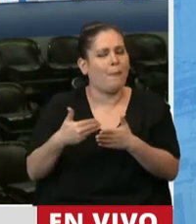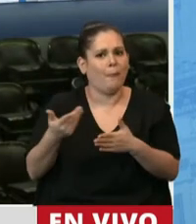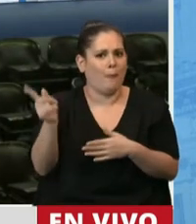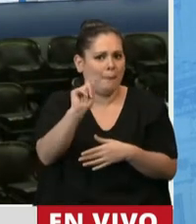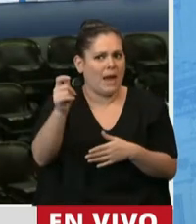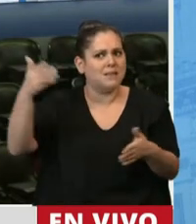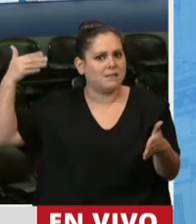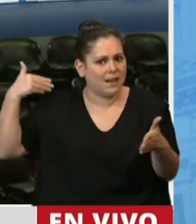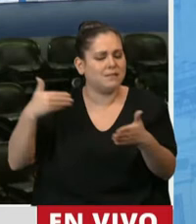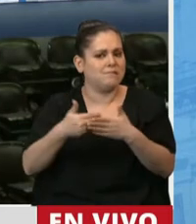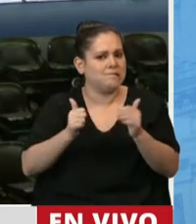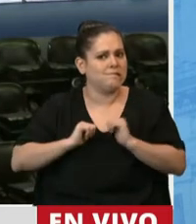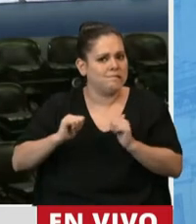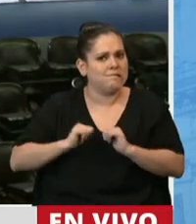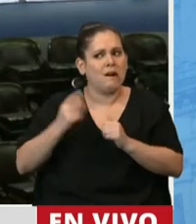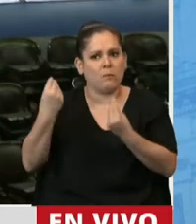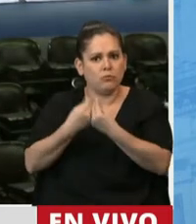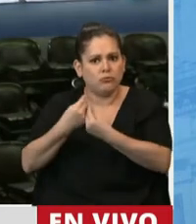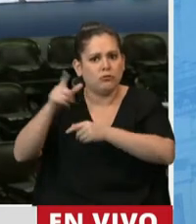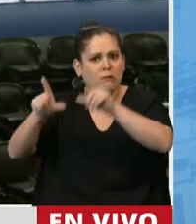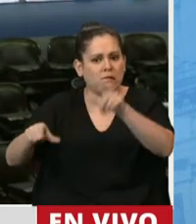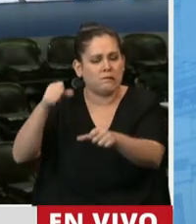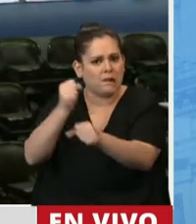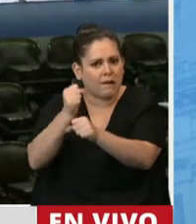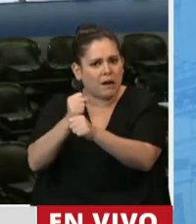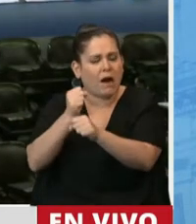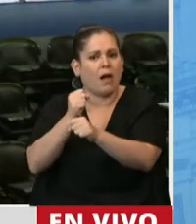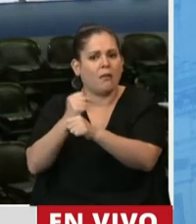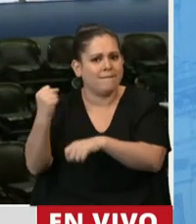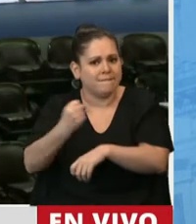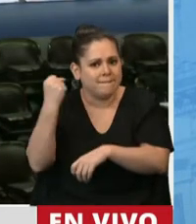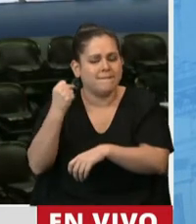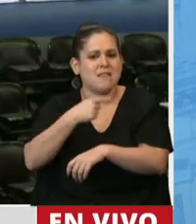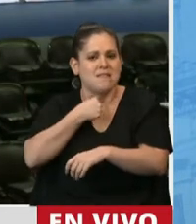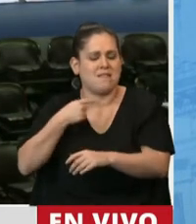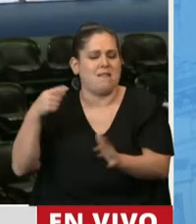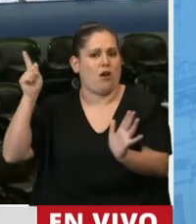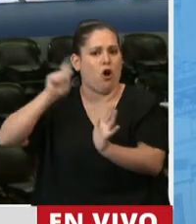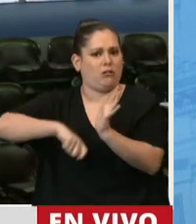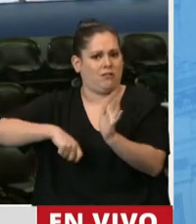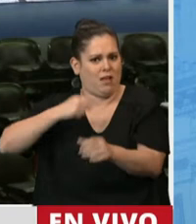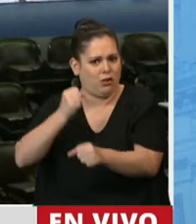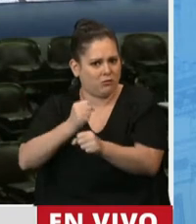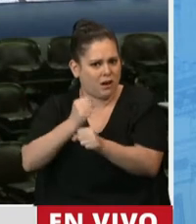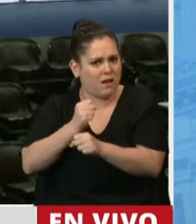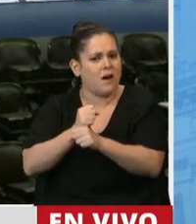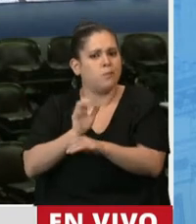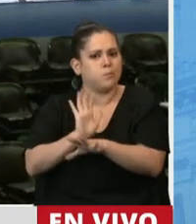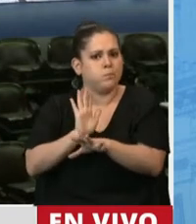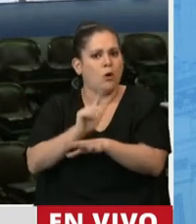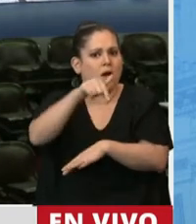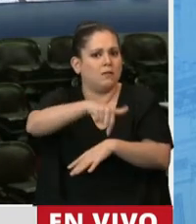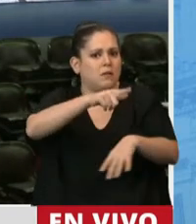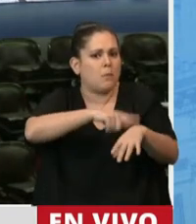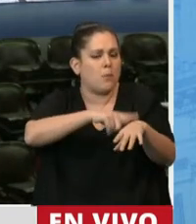perdiéndose oportunidades en los trabajadores de poder ser contratados y lo vemos como una oportunidad